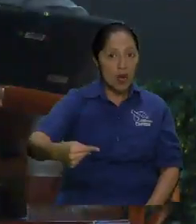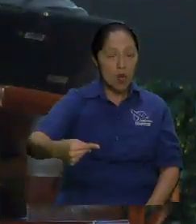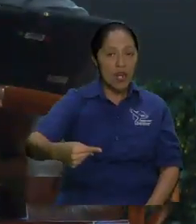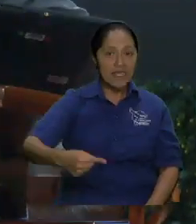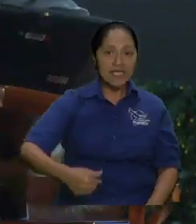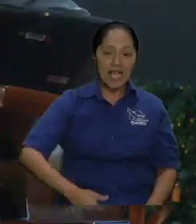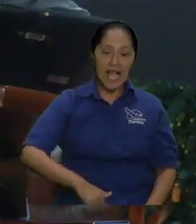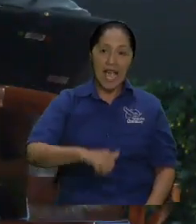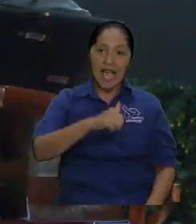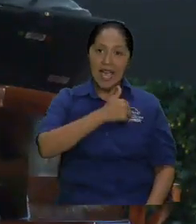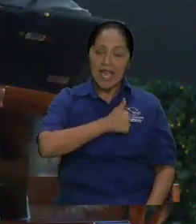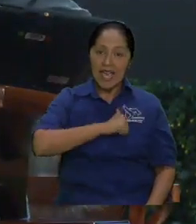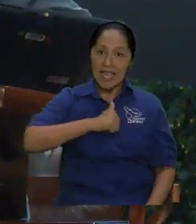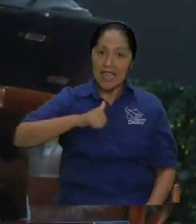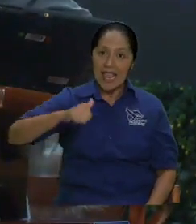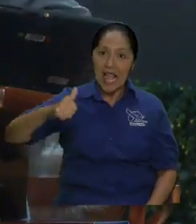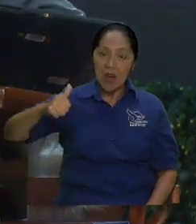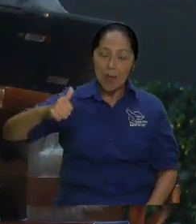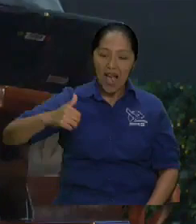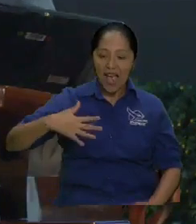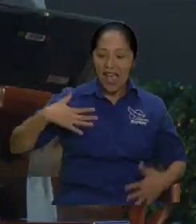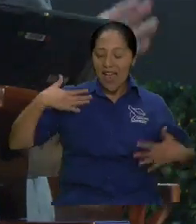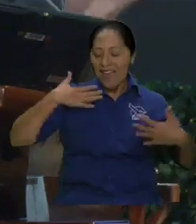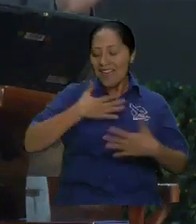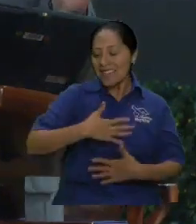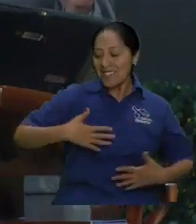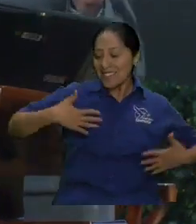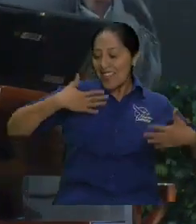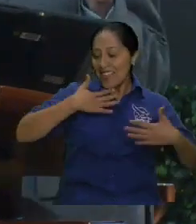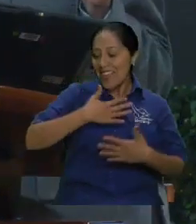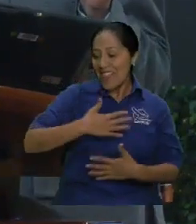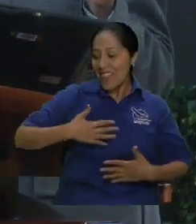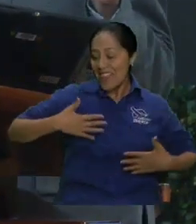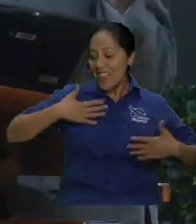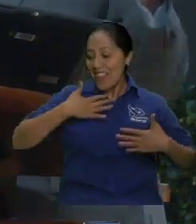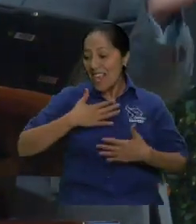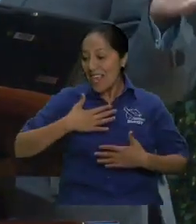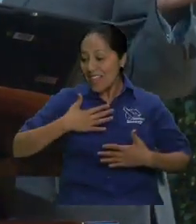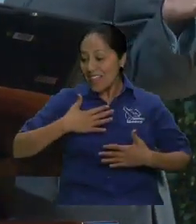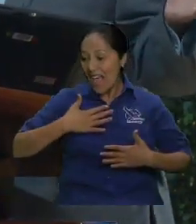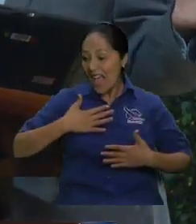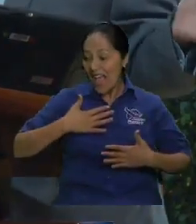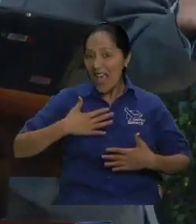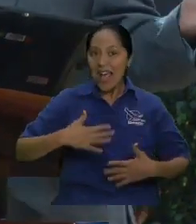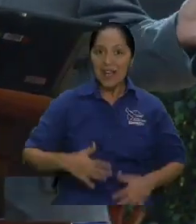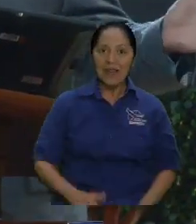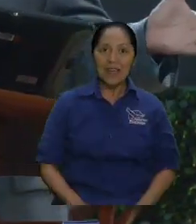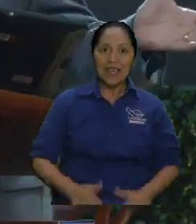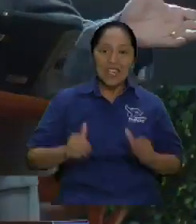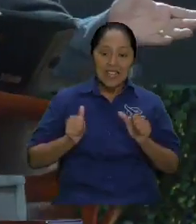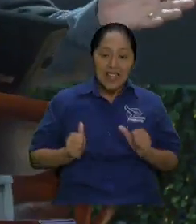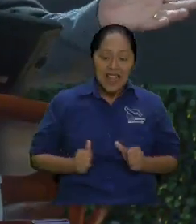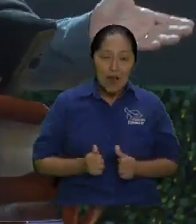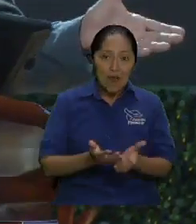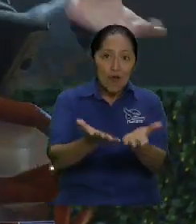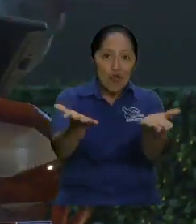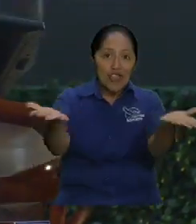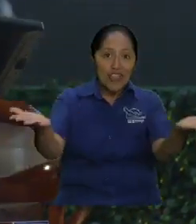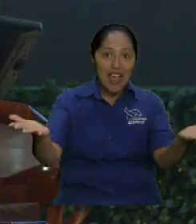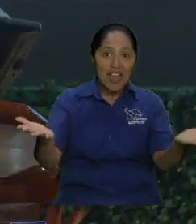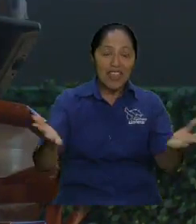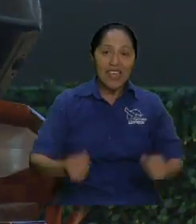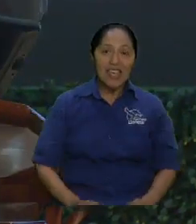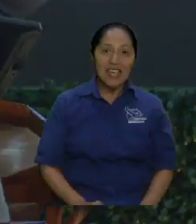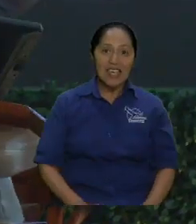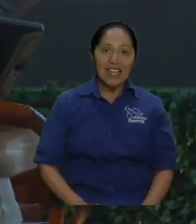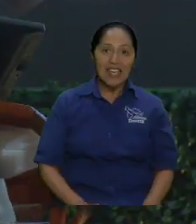en la abundancia. Aquí lo primero que tendríamos que preguntar es ¿está tu alma deleitándose en la abundancia?